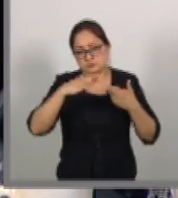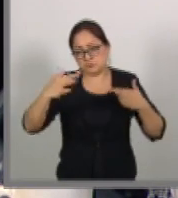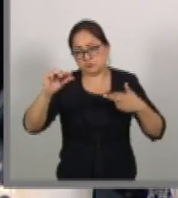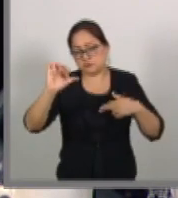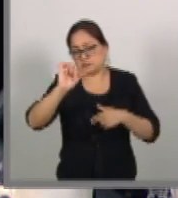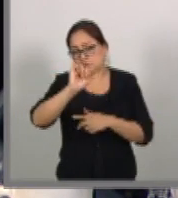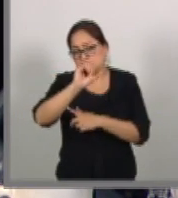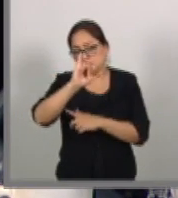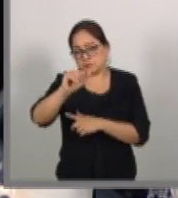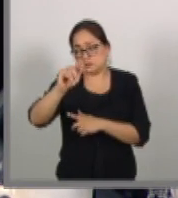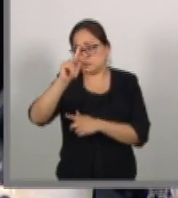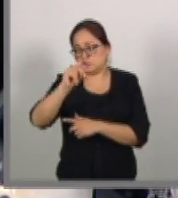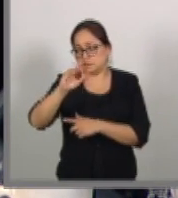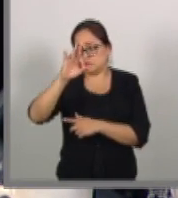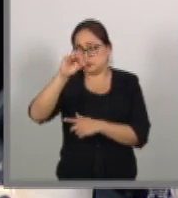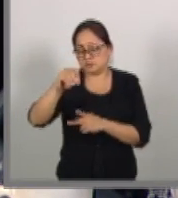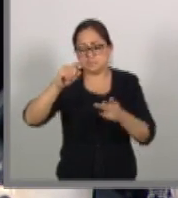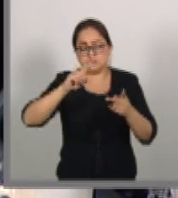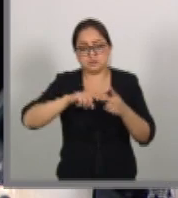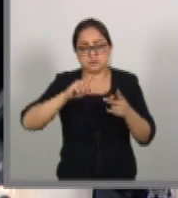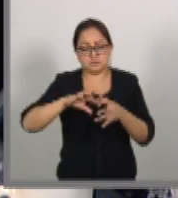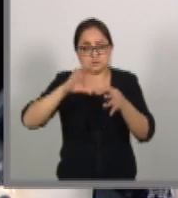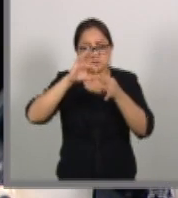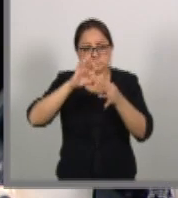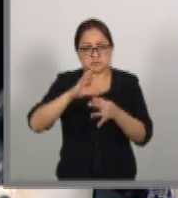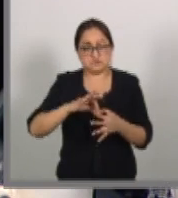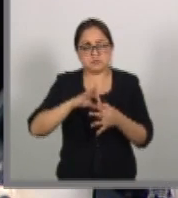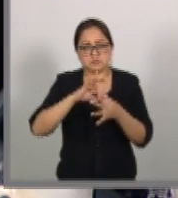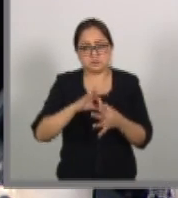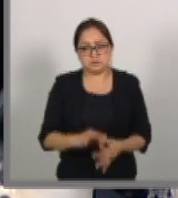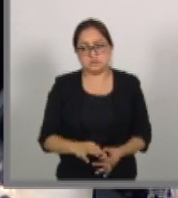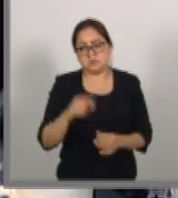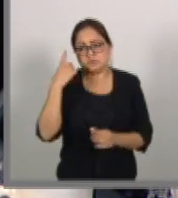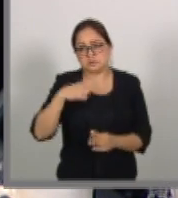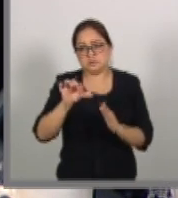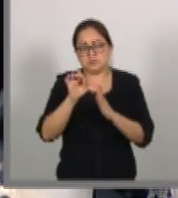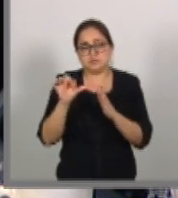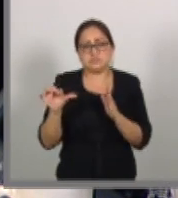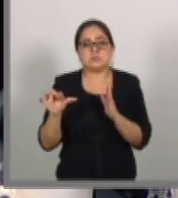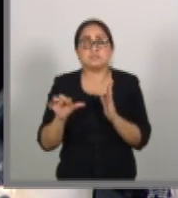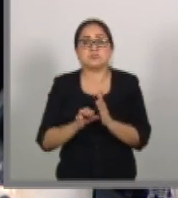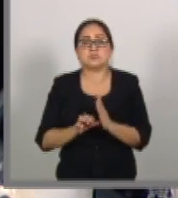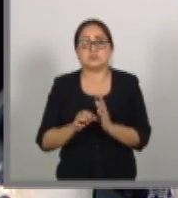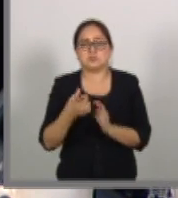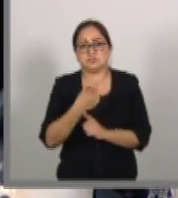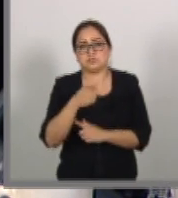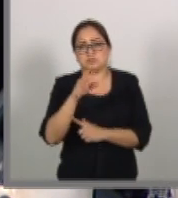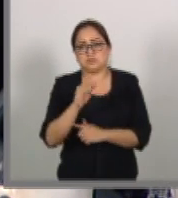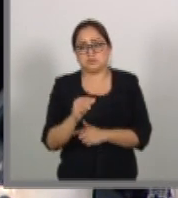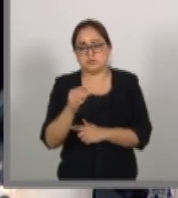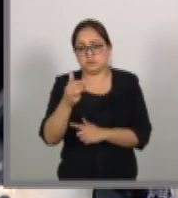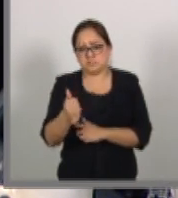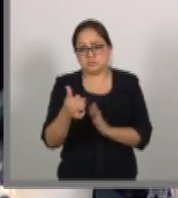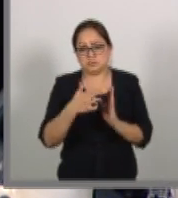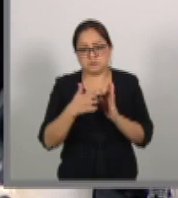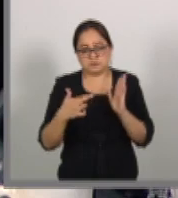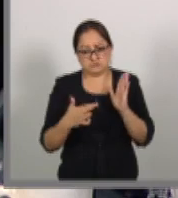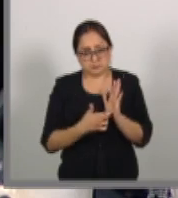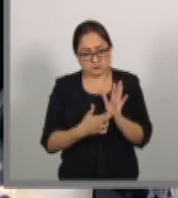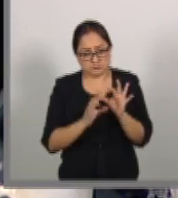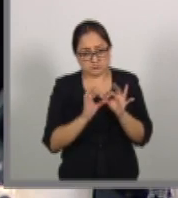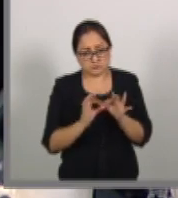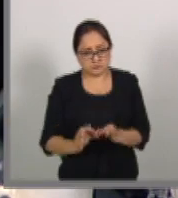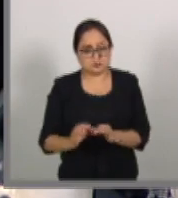hacia Pacífico, en términos de lo dispuesto por el artículo 196 del reglamento,